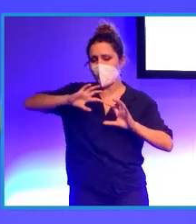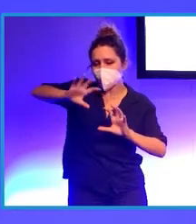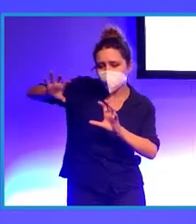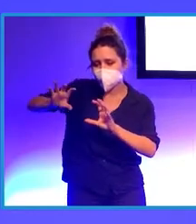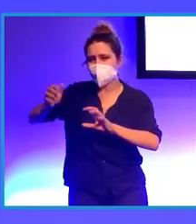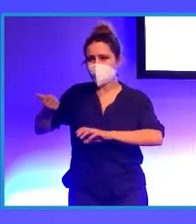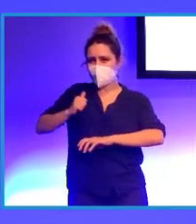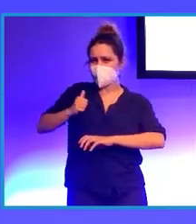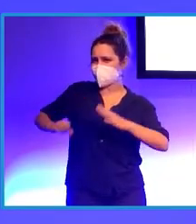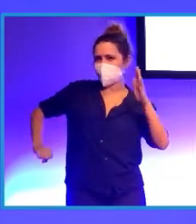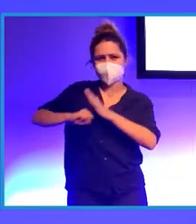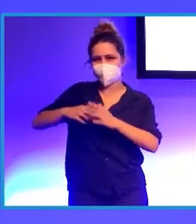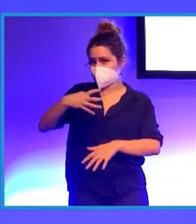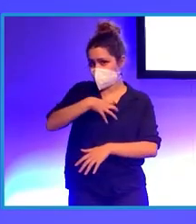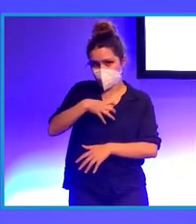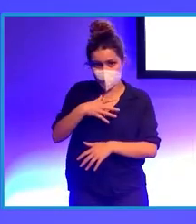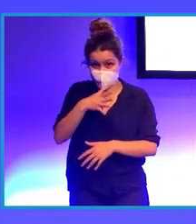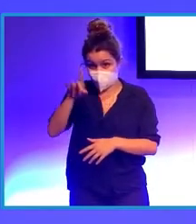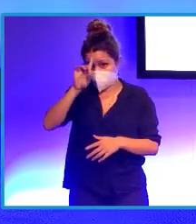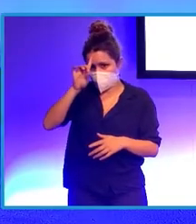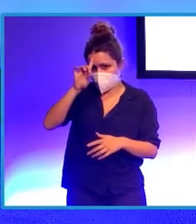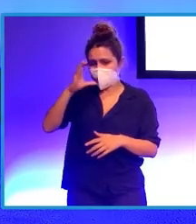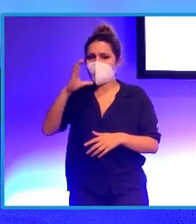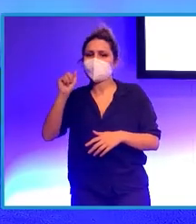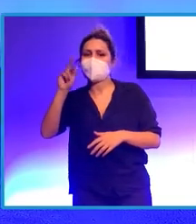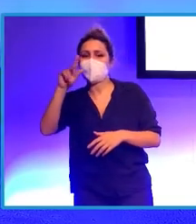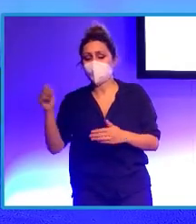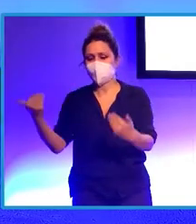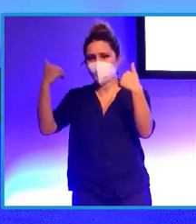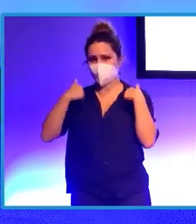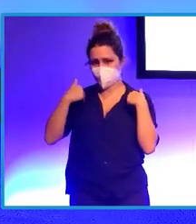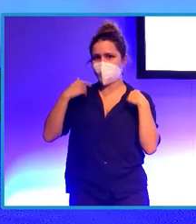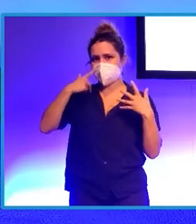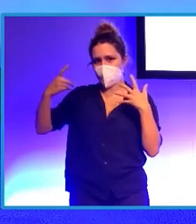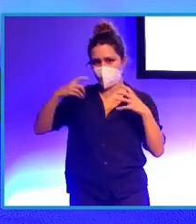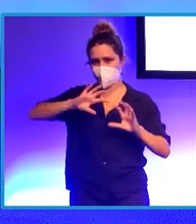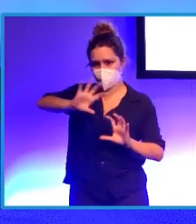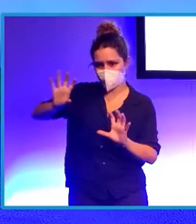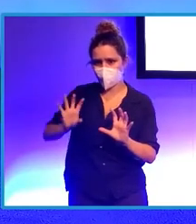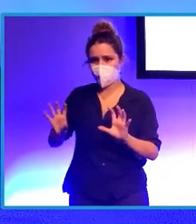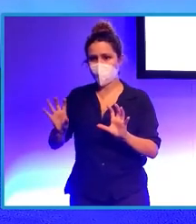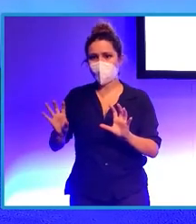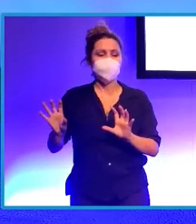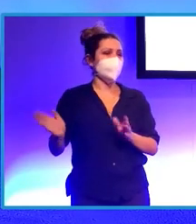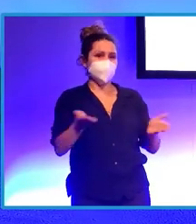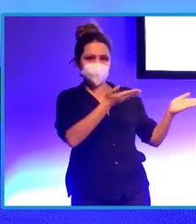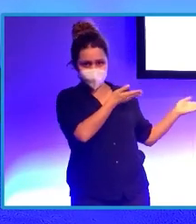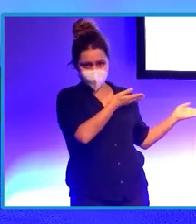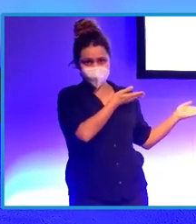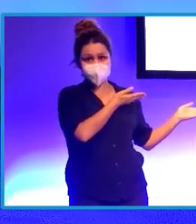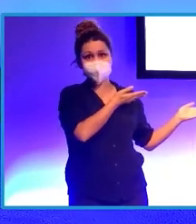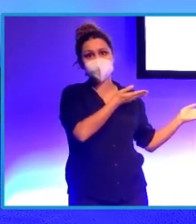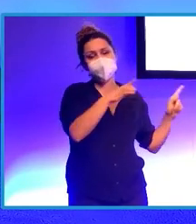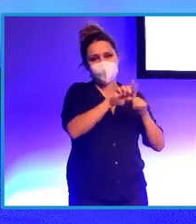decorados creados por el magnífico Carlos Zen, que ahora les presento. Eran unos decorados creados con muchísimos